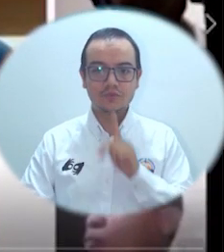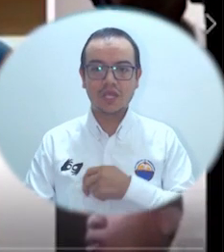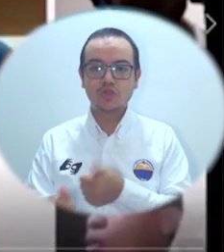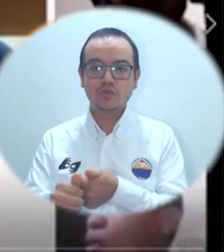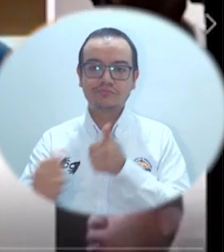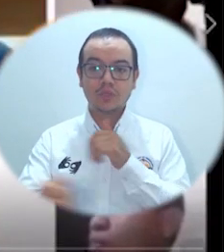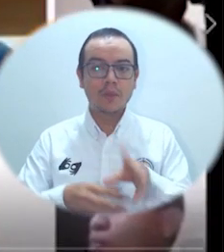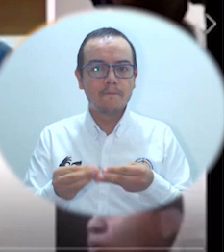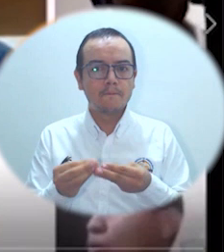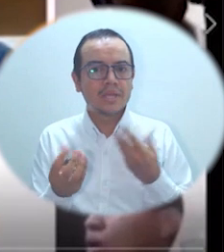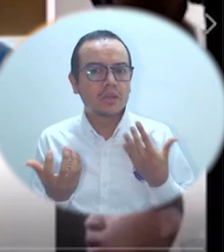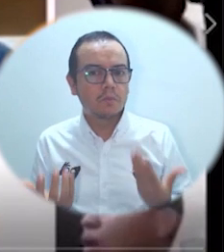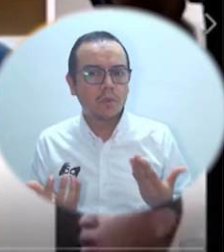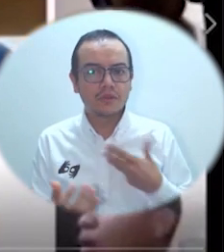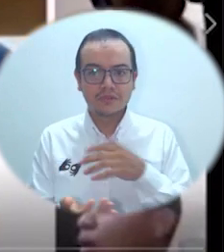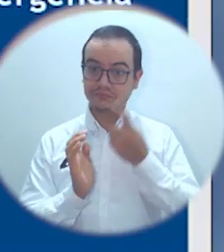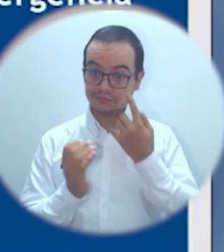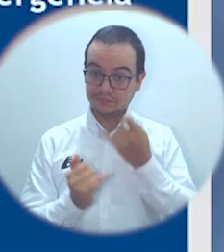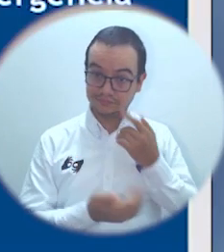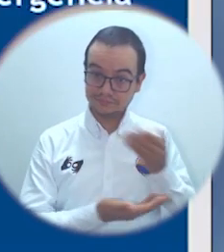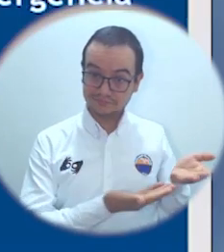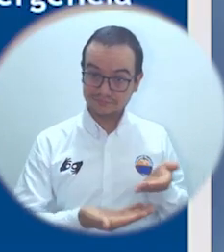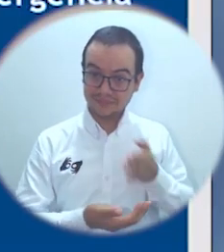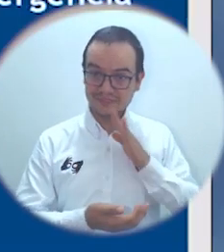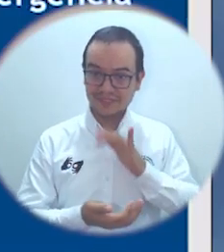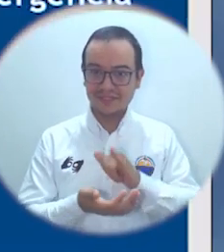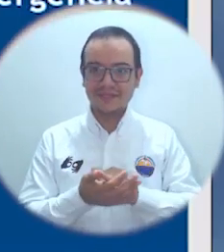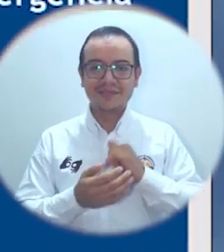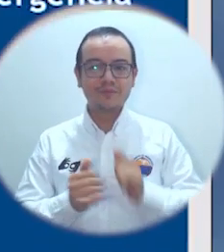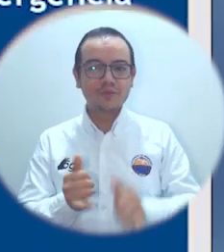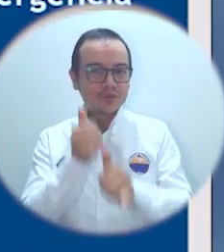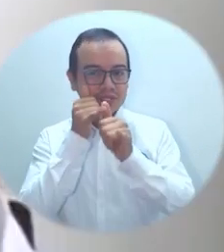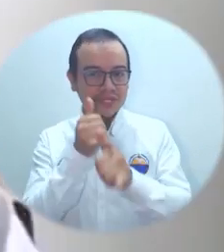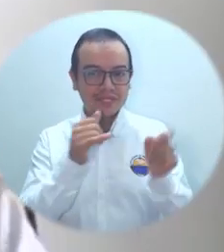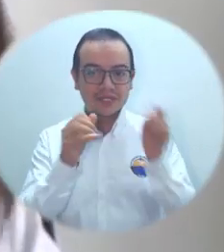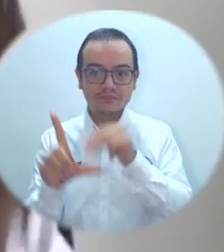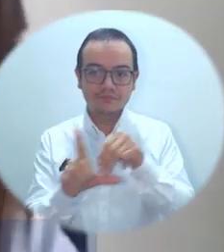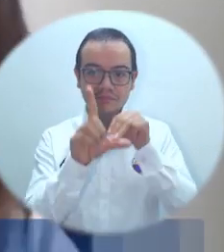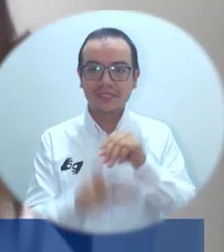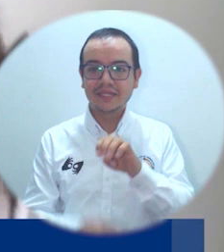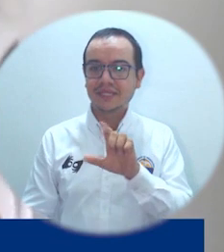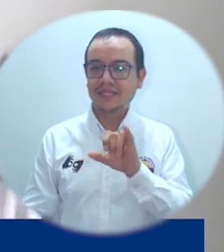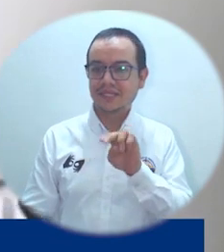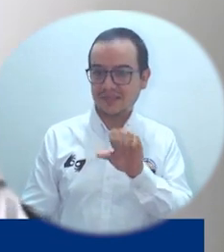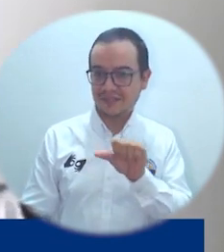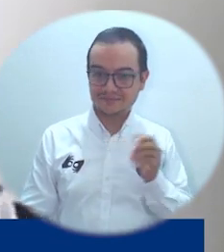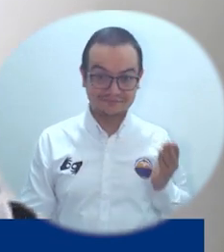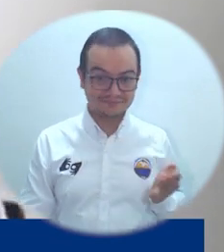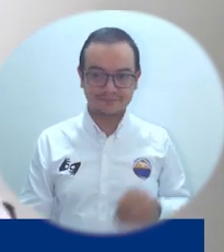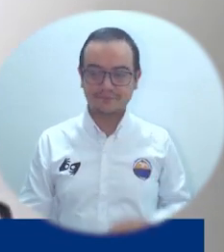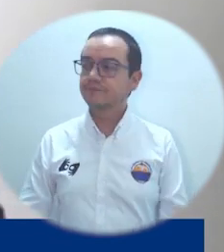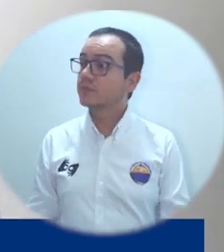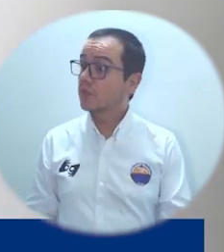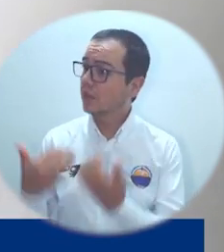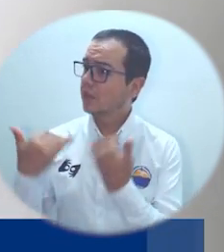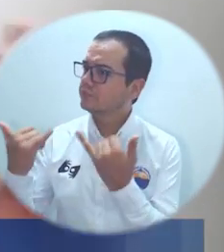Escuchemos a continuación la intervención de la ingeniera magíster Eliana Vergara Vázquez. En el día de hoy vamos a hablar de un tema que nos